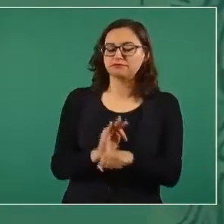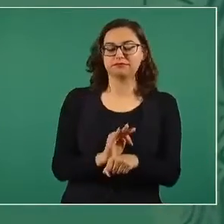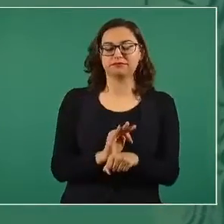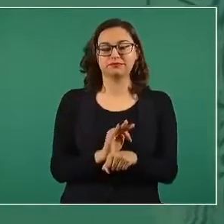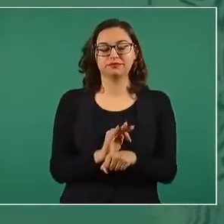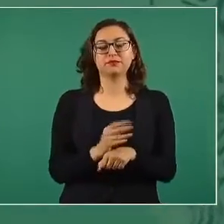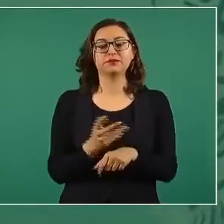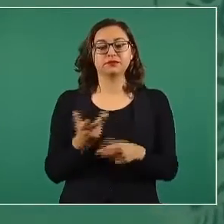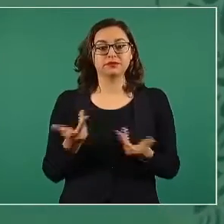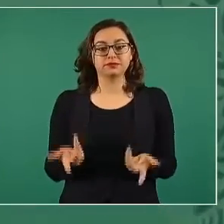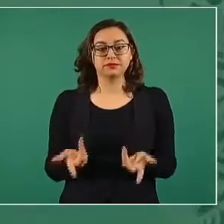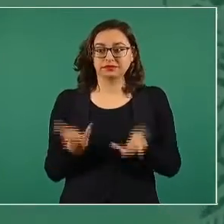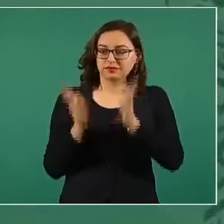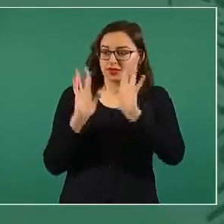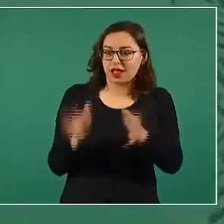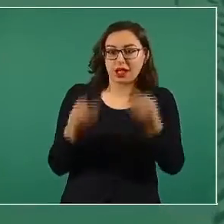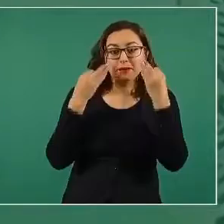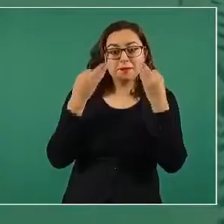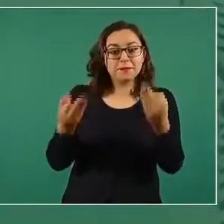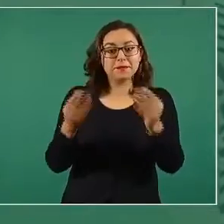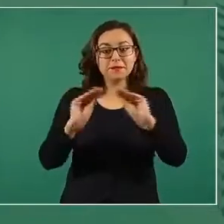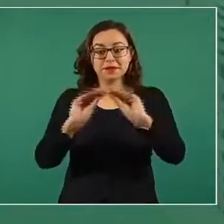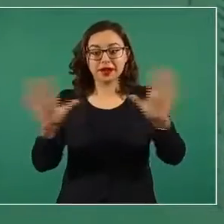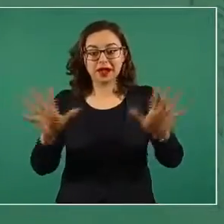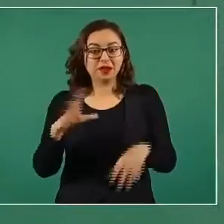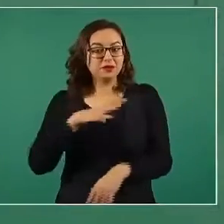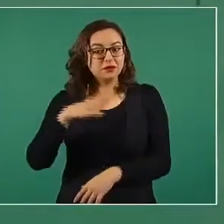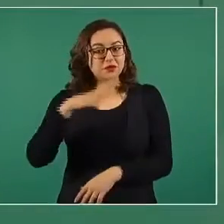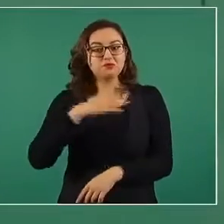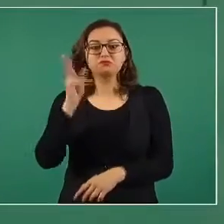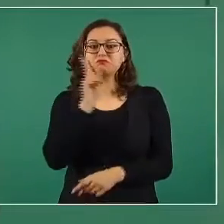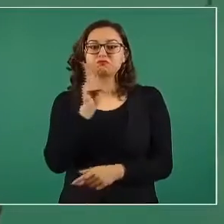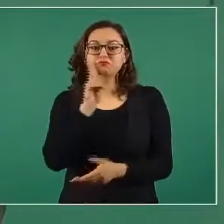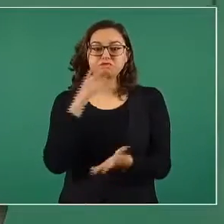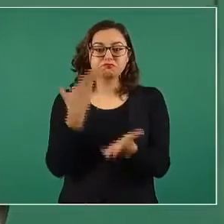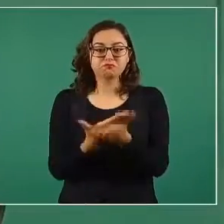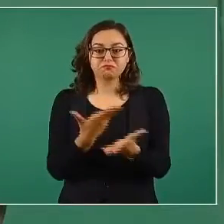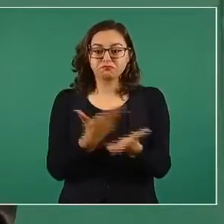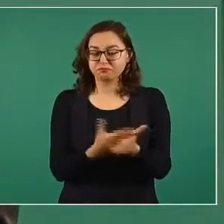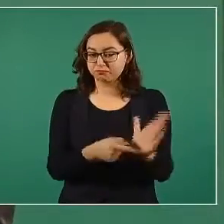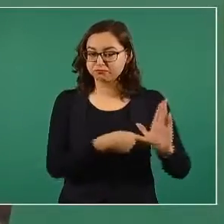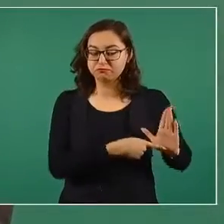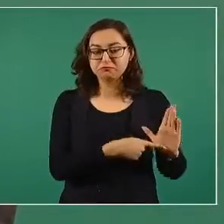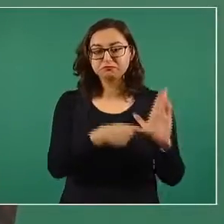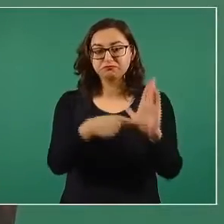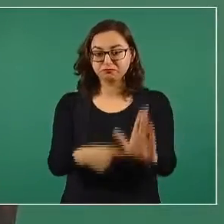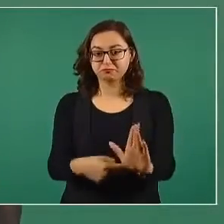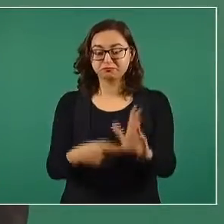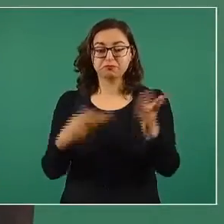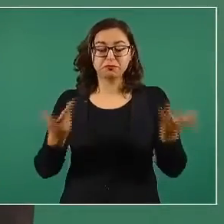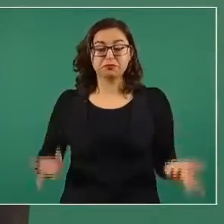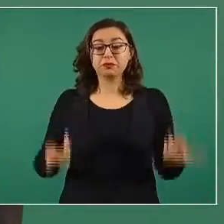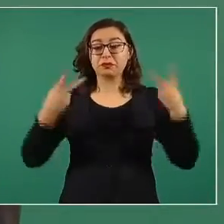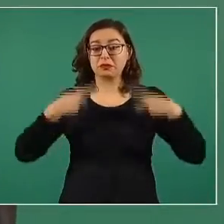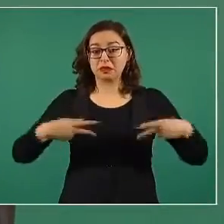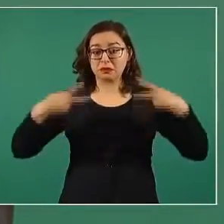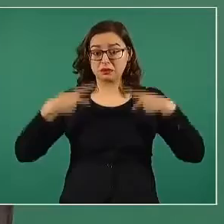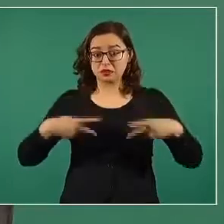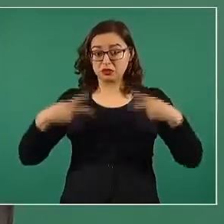esto ya queda claro, se puede probar de que los fallecidos